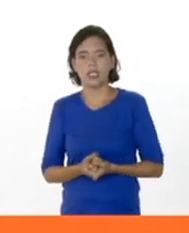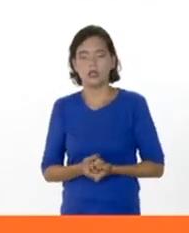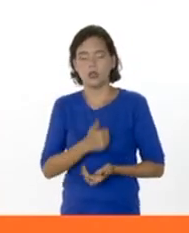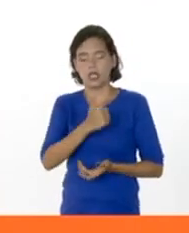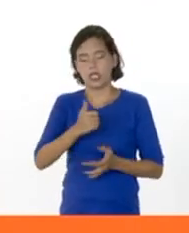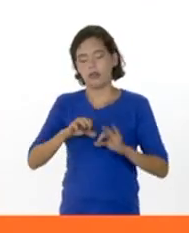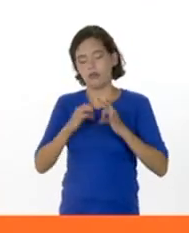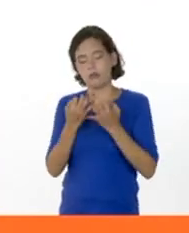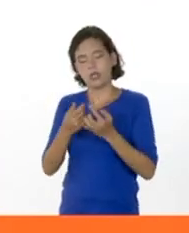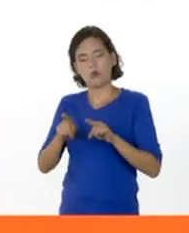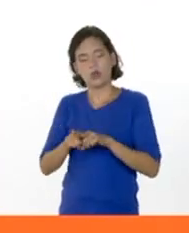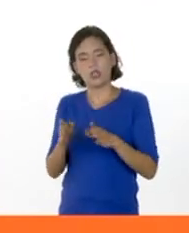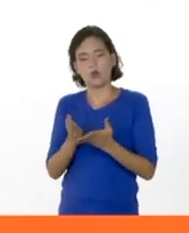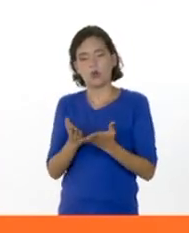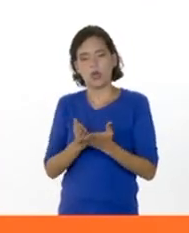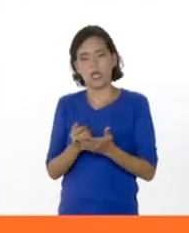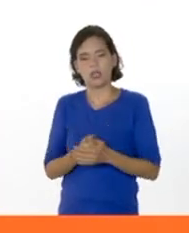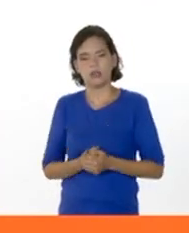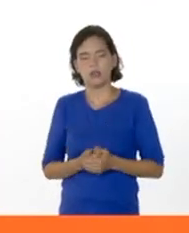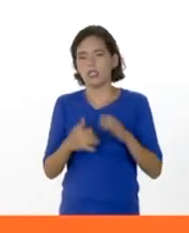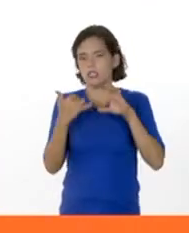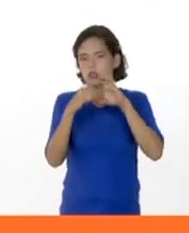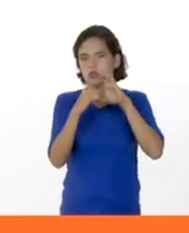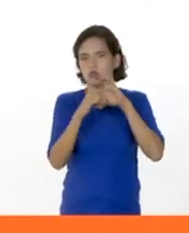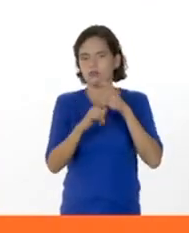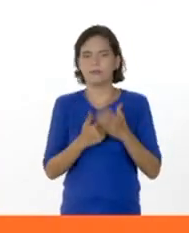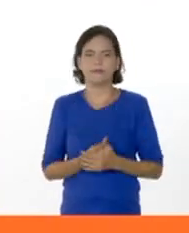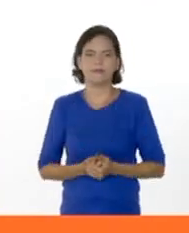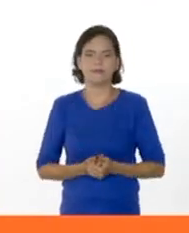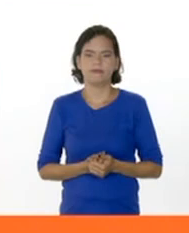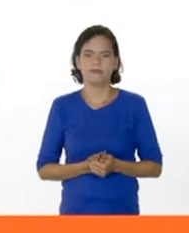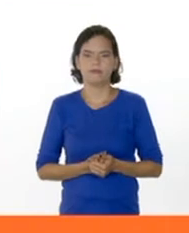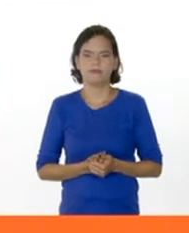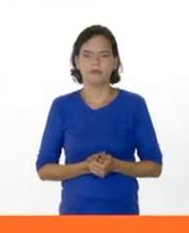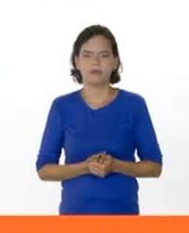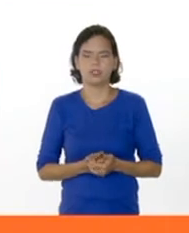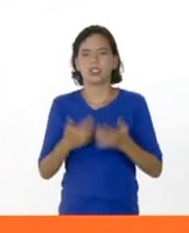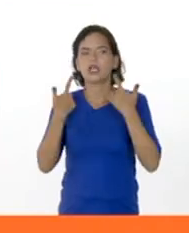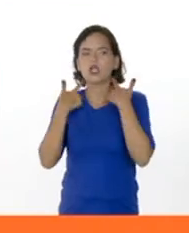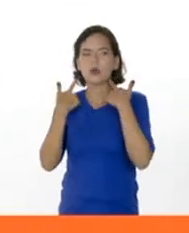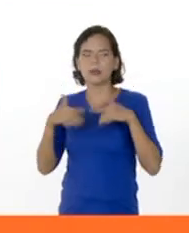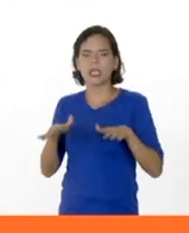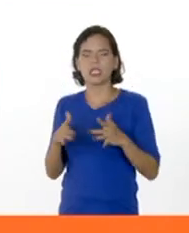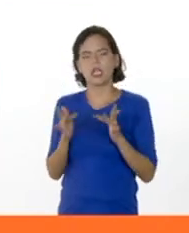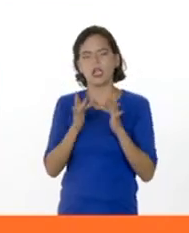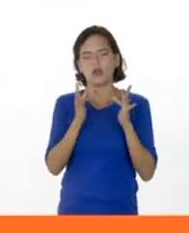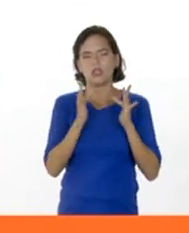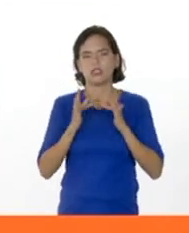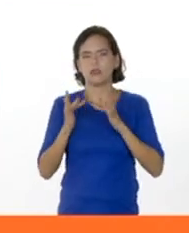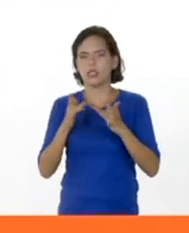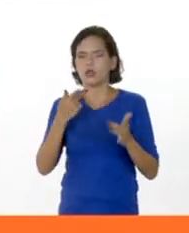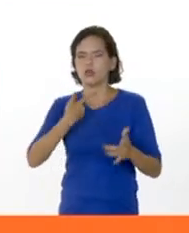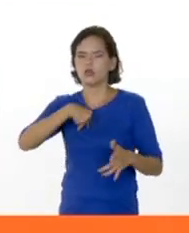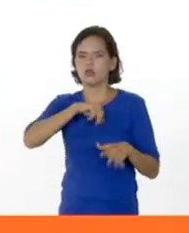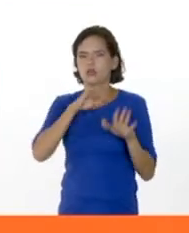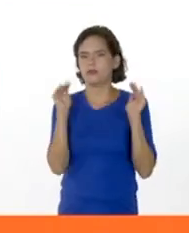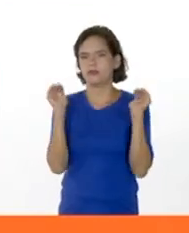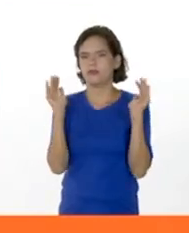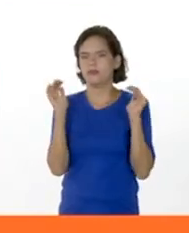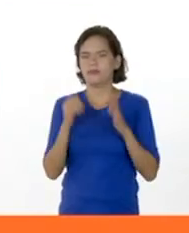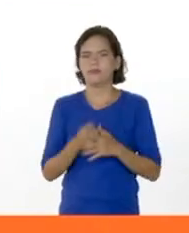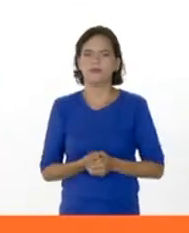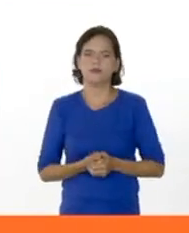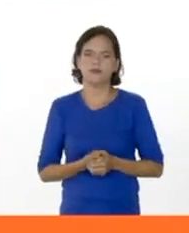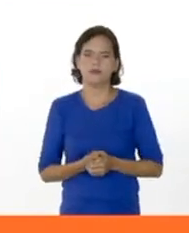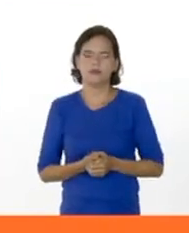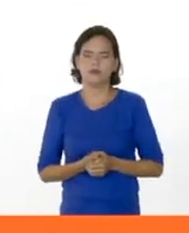Familia en la Escuela, el canal de YouTube, y que no pierdan la conectividad con nosotros. Hasta la próxima semana.